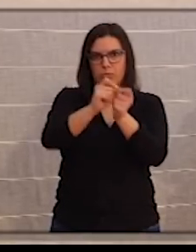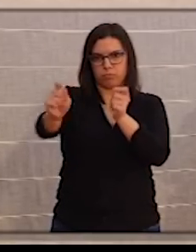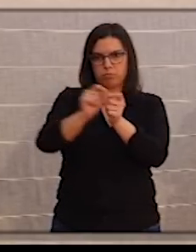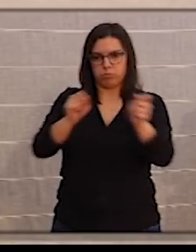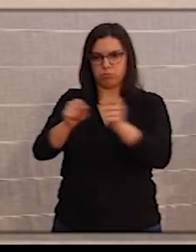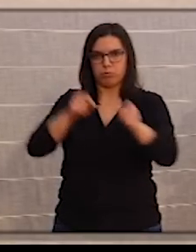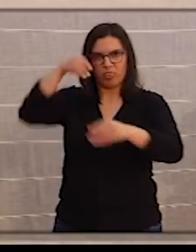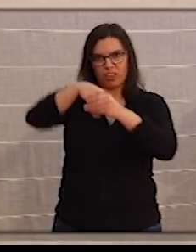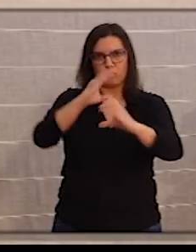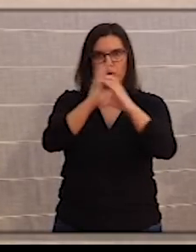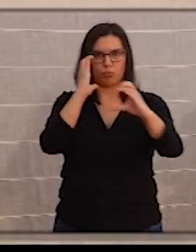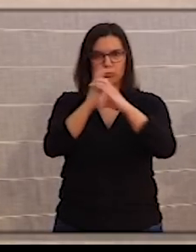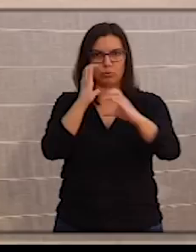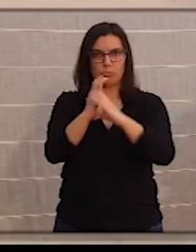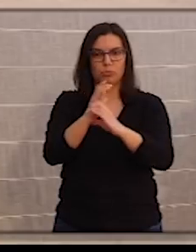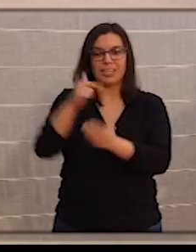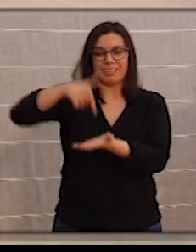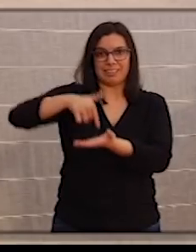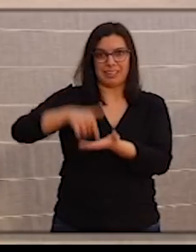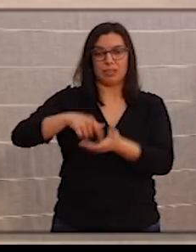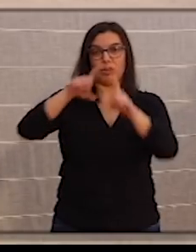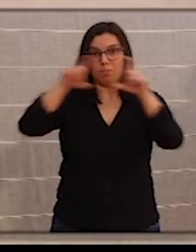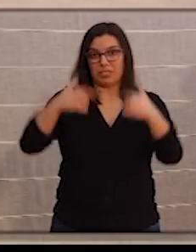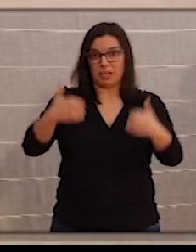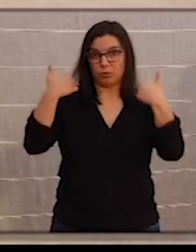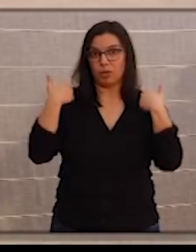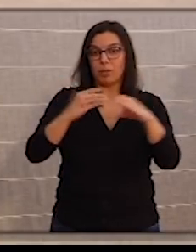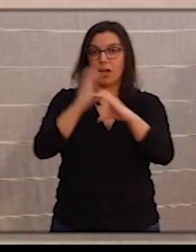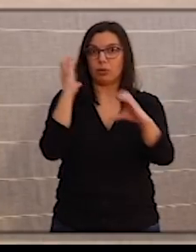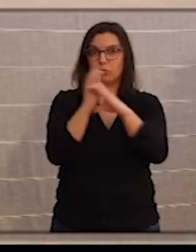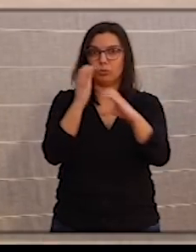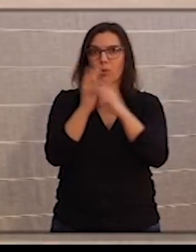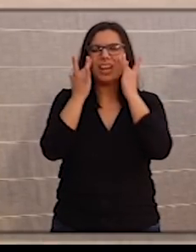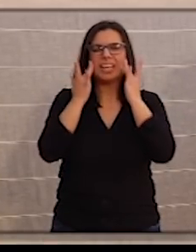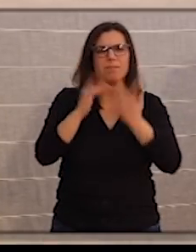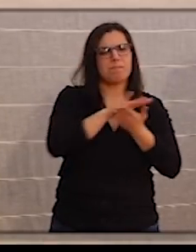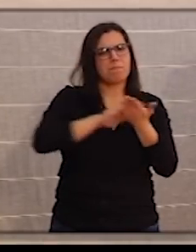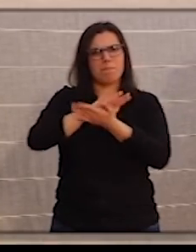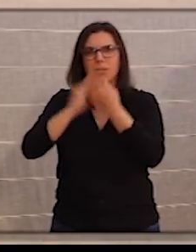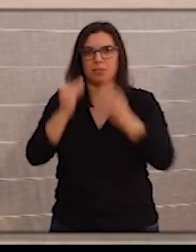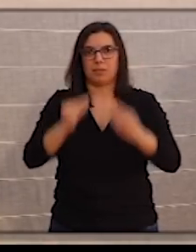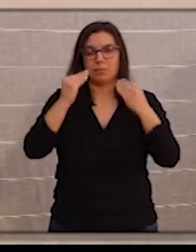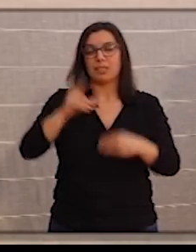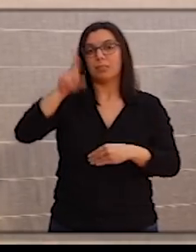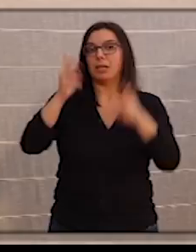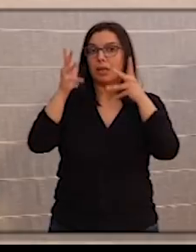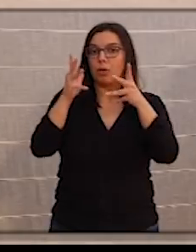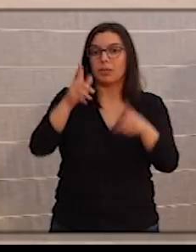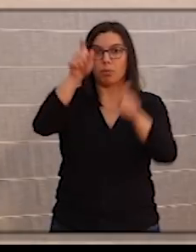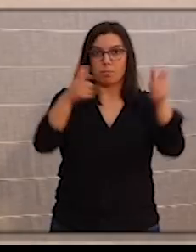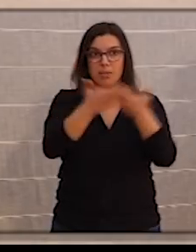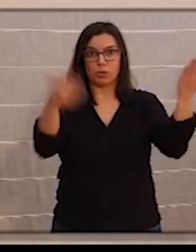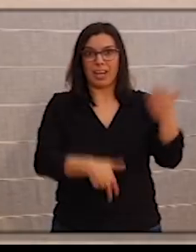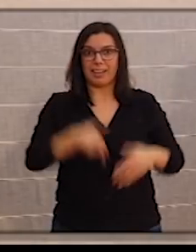autobús, exigiendo a las concesionarias las medidas de desinfección y recomendando una vez más a la